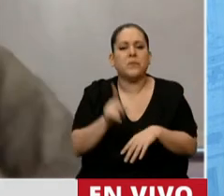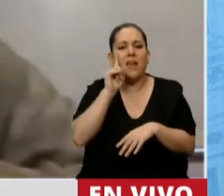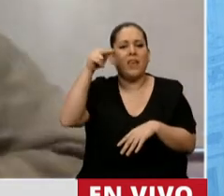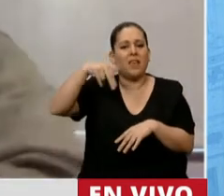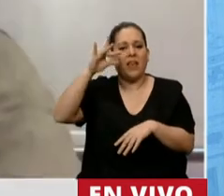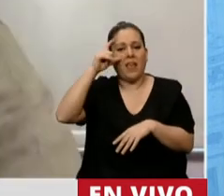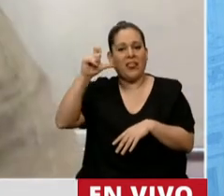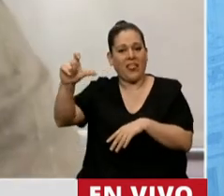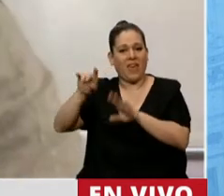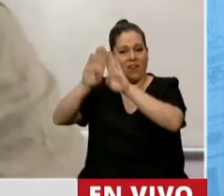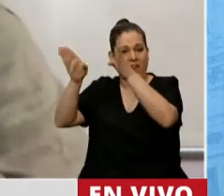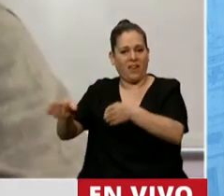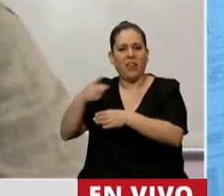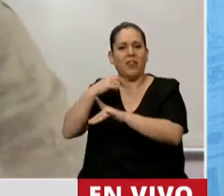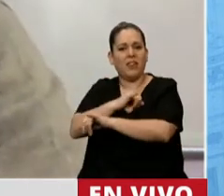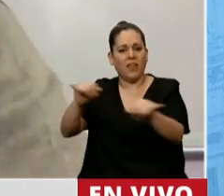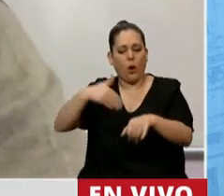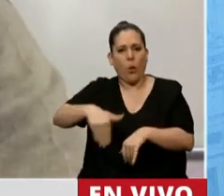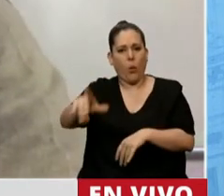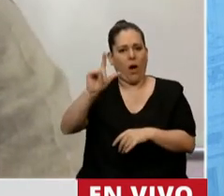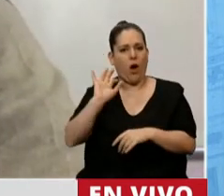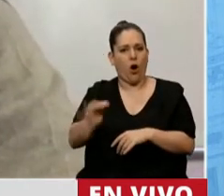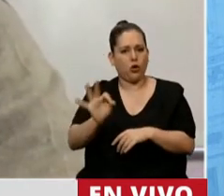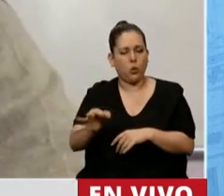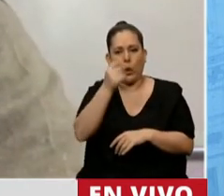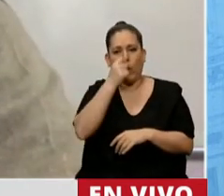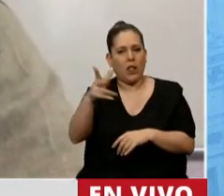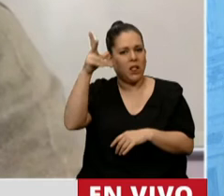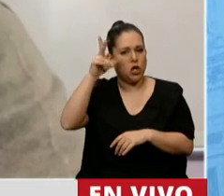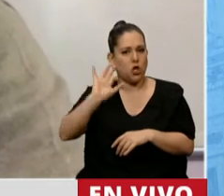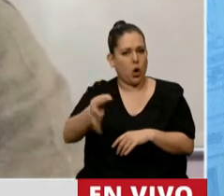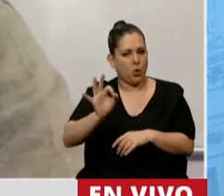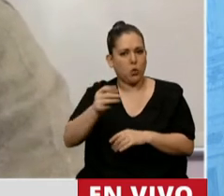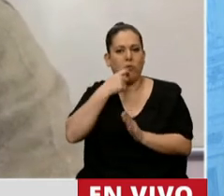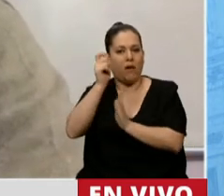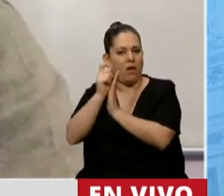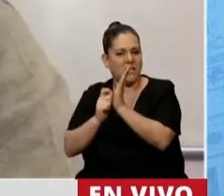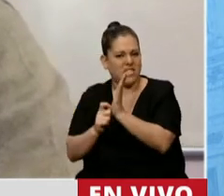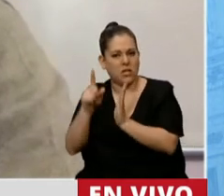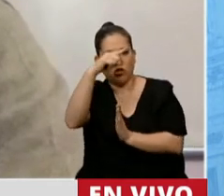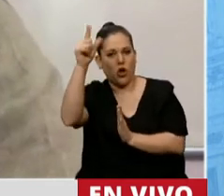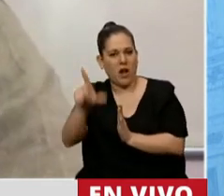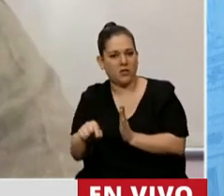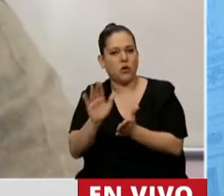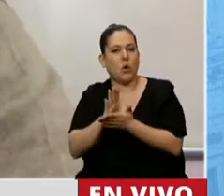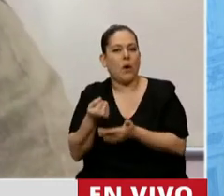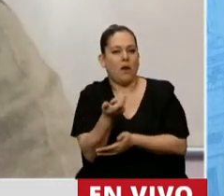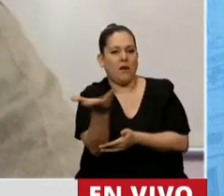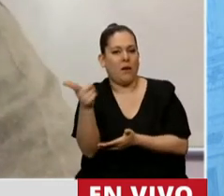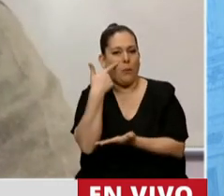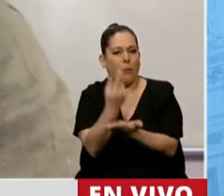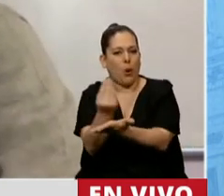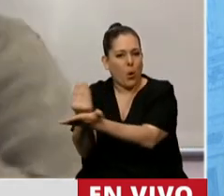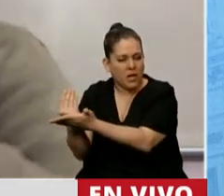del Censo Nacional de Octubre de este año, que es el día 28 de octubre, más precisamente, el Censo Nacional de Población, Hogares y